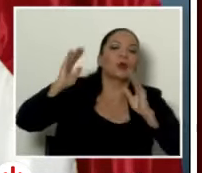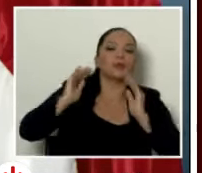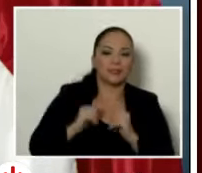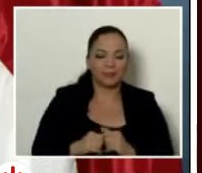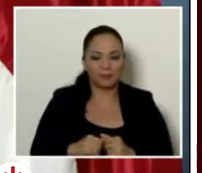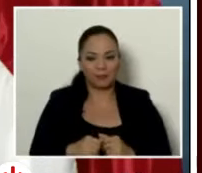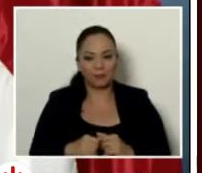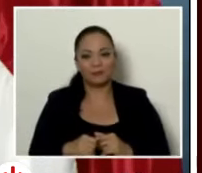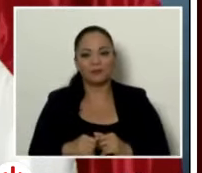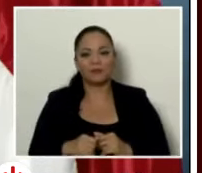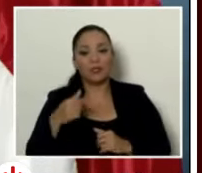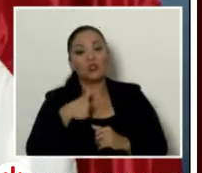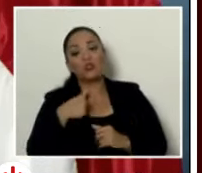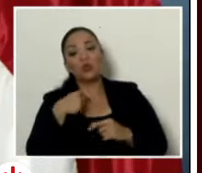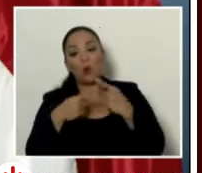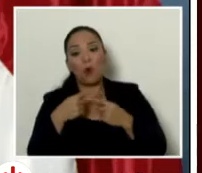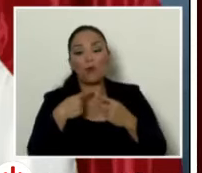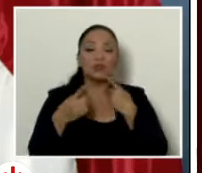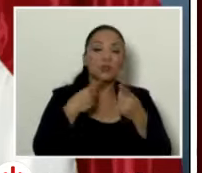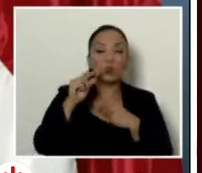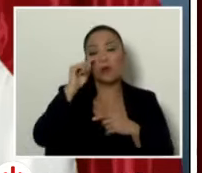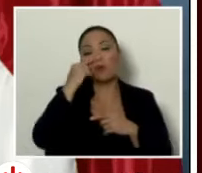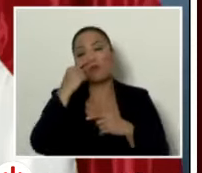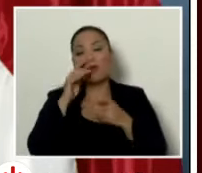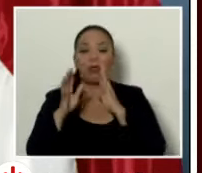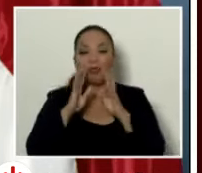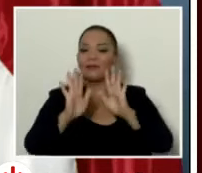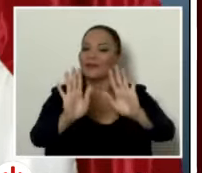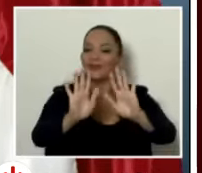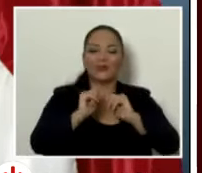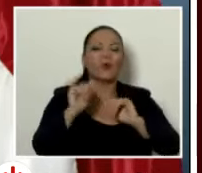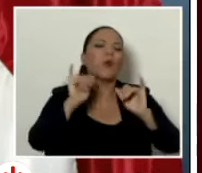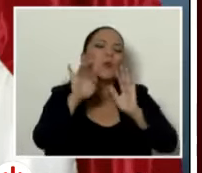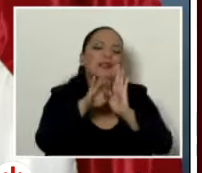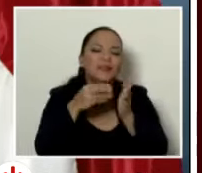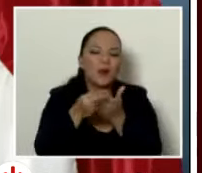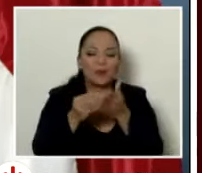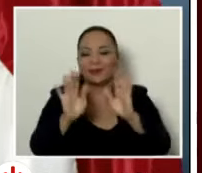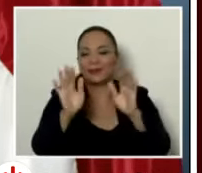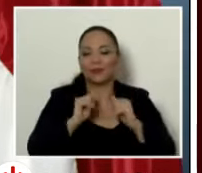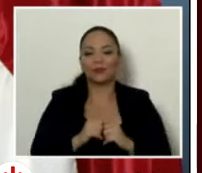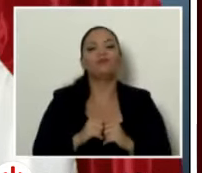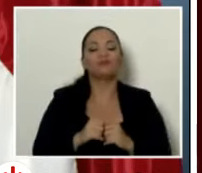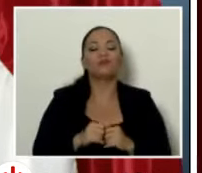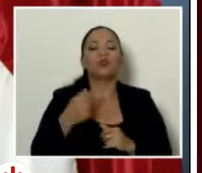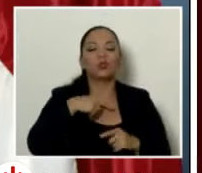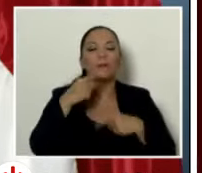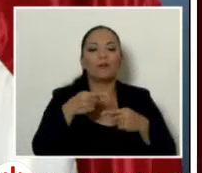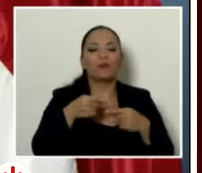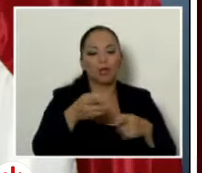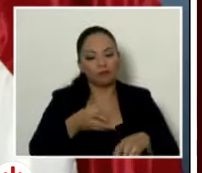uno de esos discursos aburridos y como le dije de la lista de compras para eso hay un reporte para que lo quiera ver me